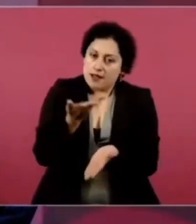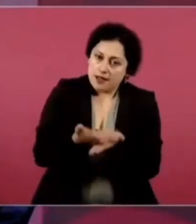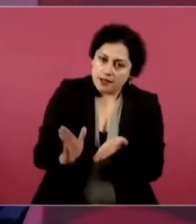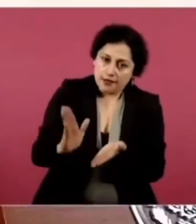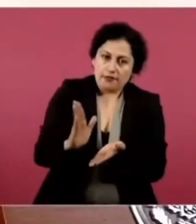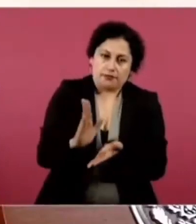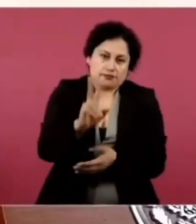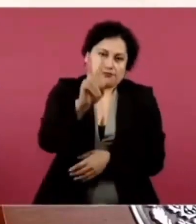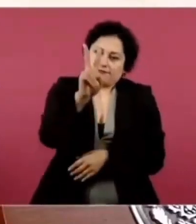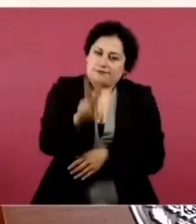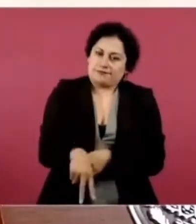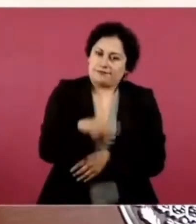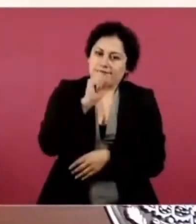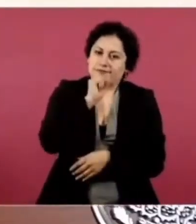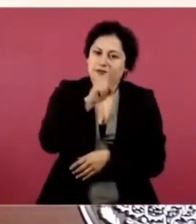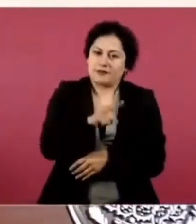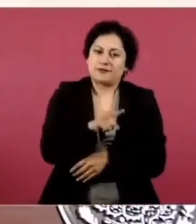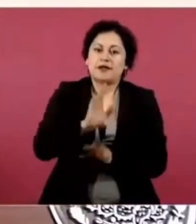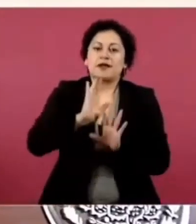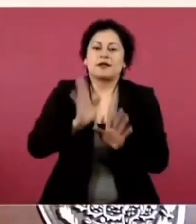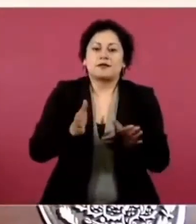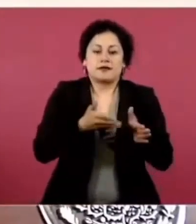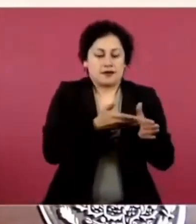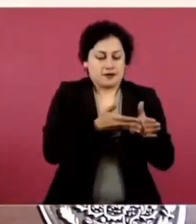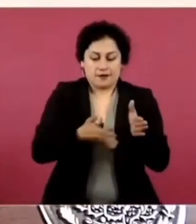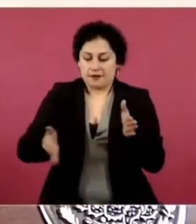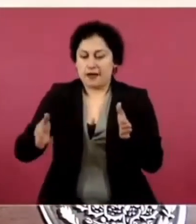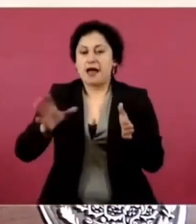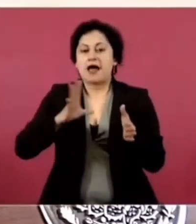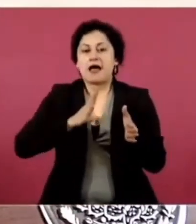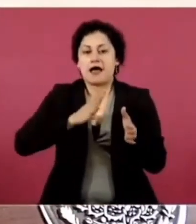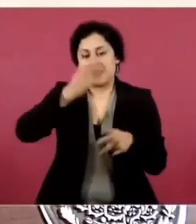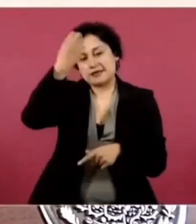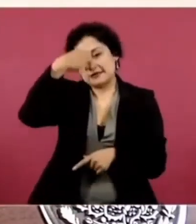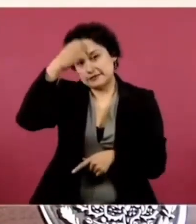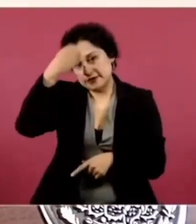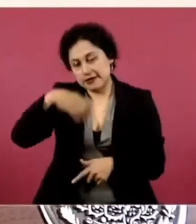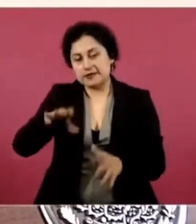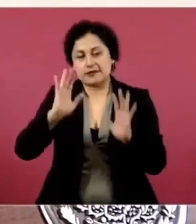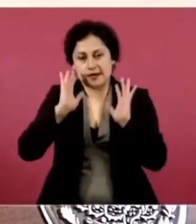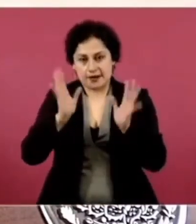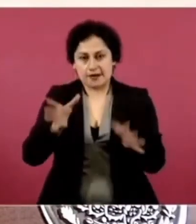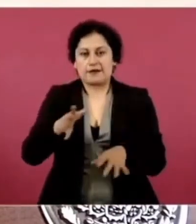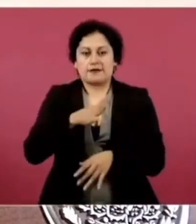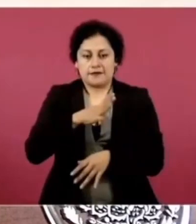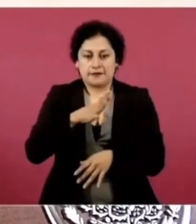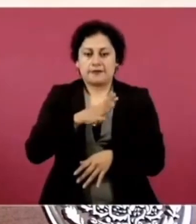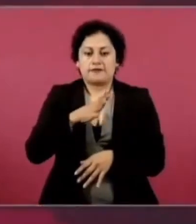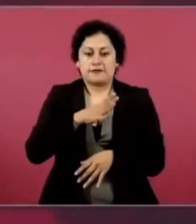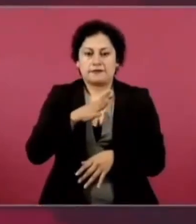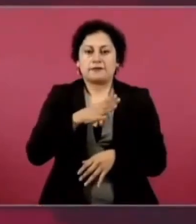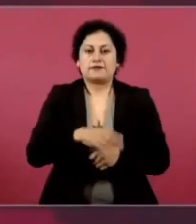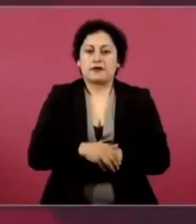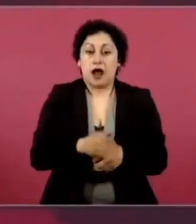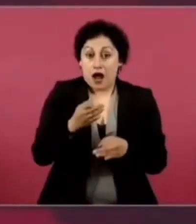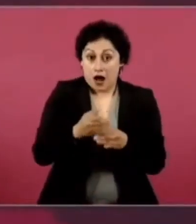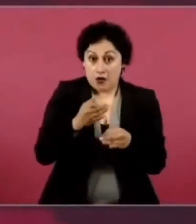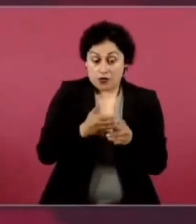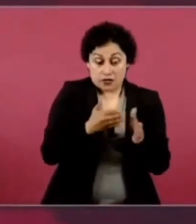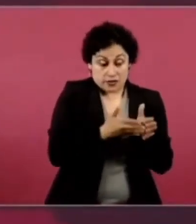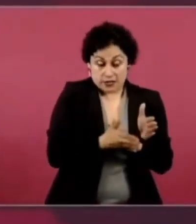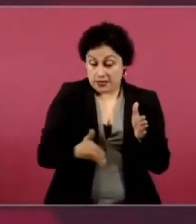más experiencia acumulada, se fortaleció,